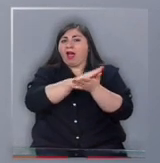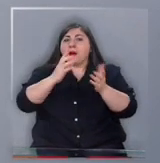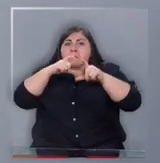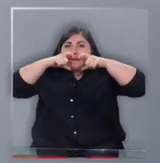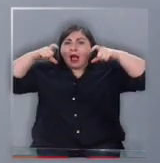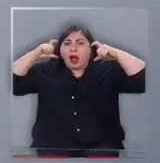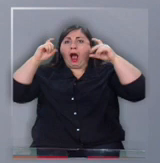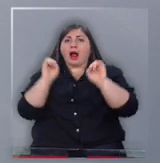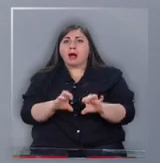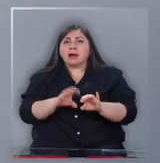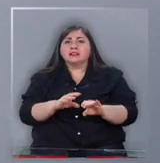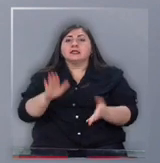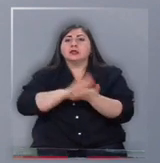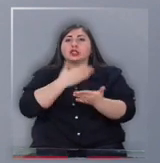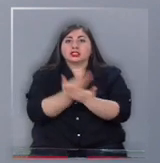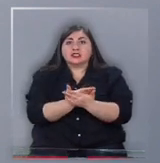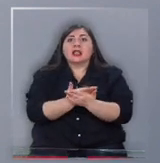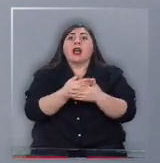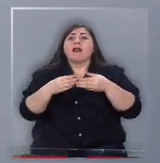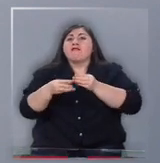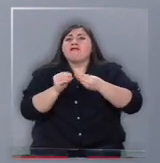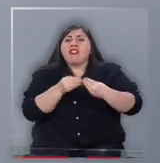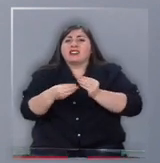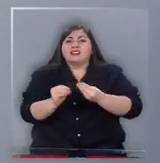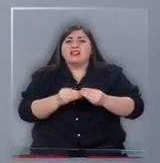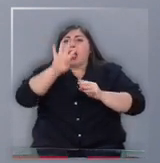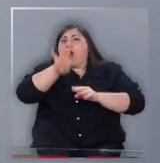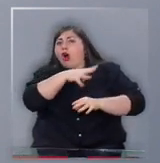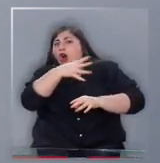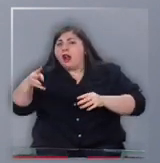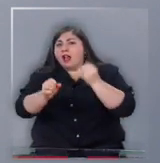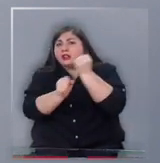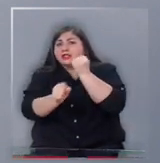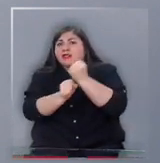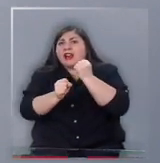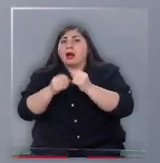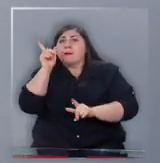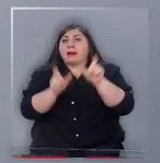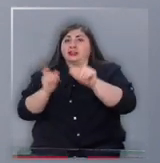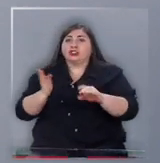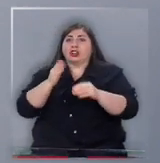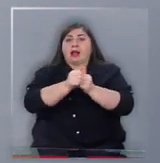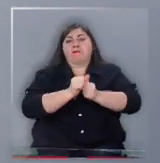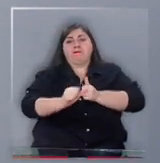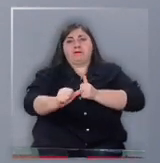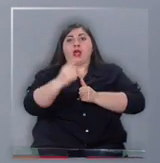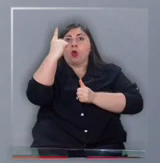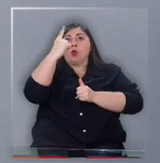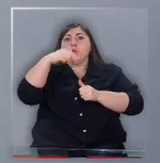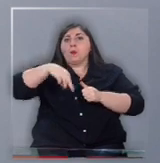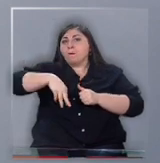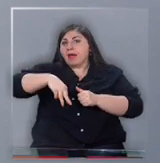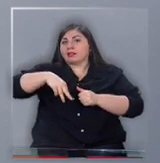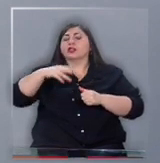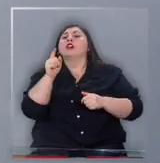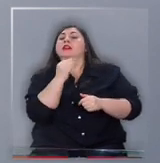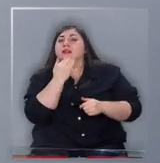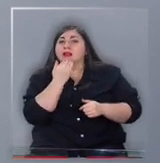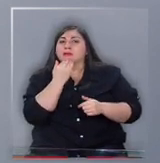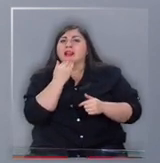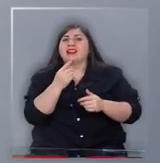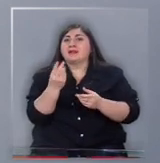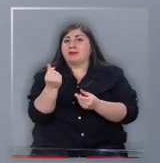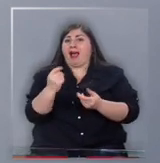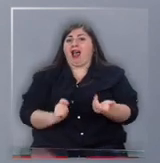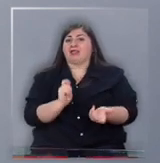capacitación sanitaria a trabajadores, flexibilizar horario de empleados y clientes, remarcar la distancia mínima de un metro, evitar el